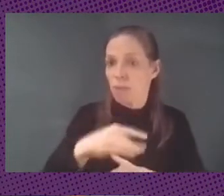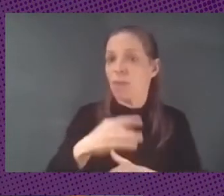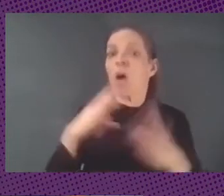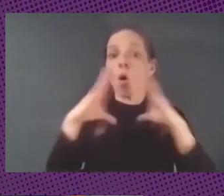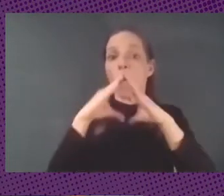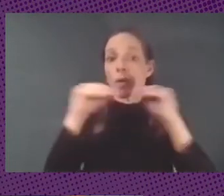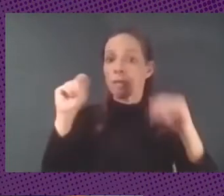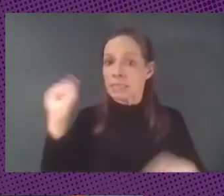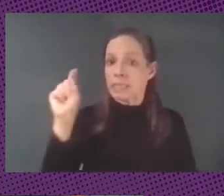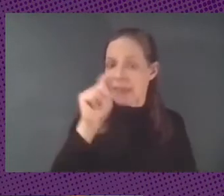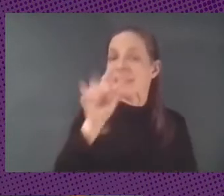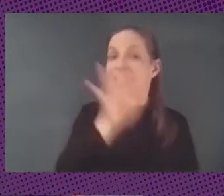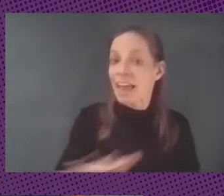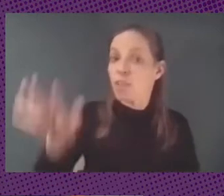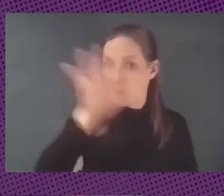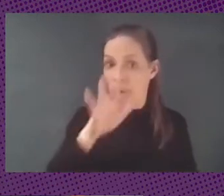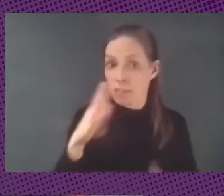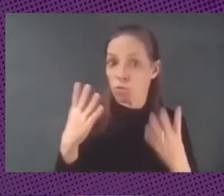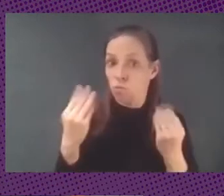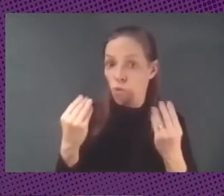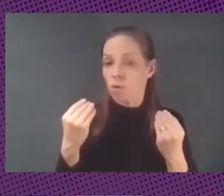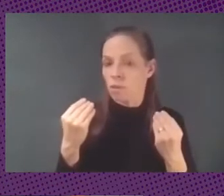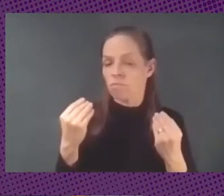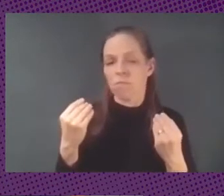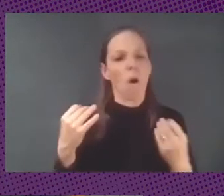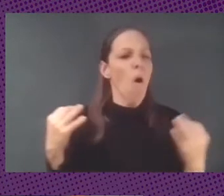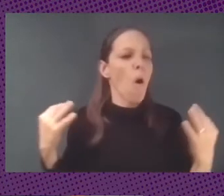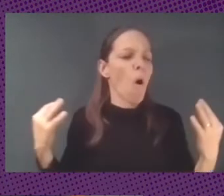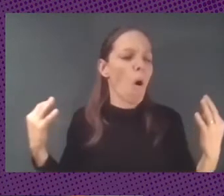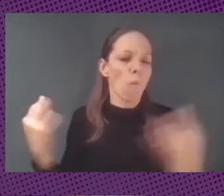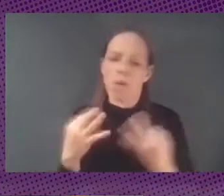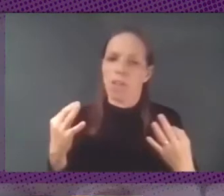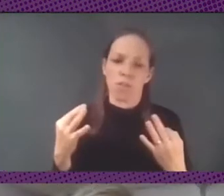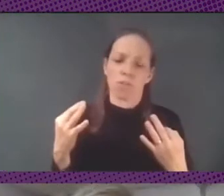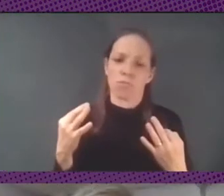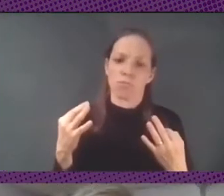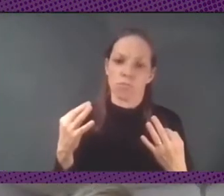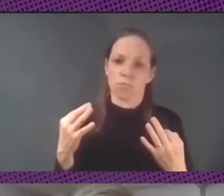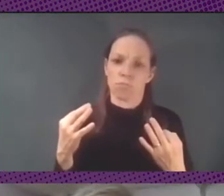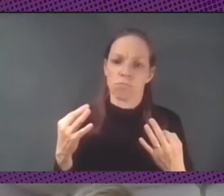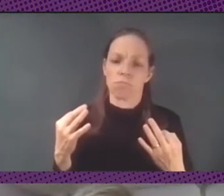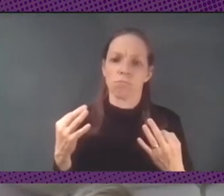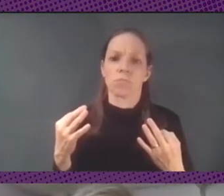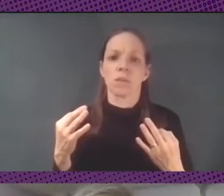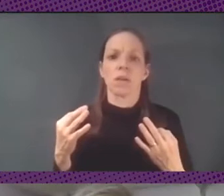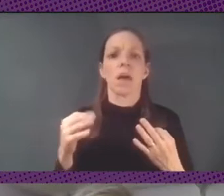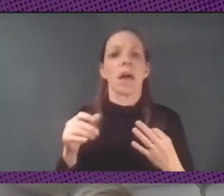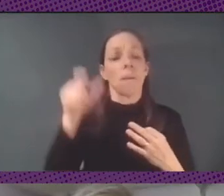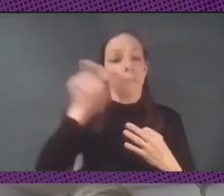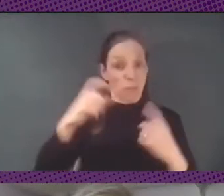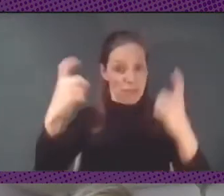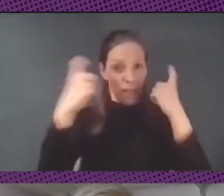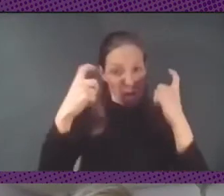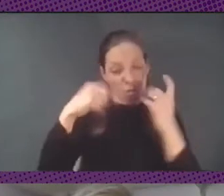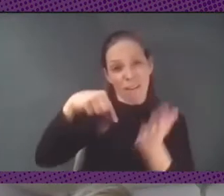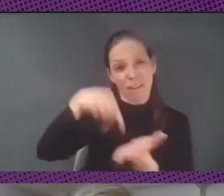nacionales que obligatoriamente publican o sea exigen a sus graduados y graduadas que las